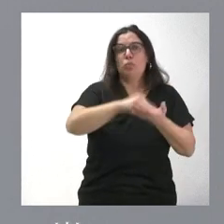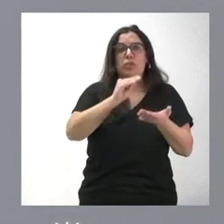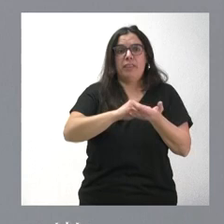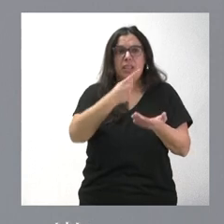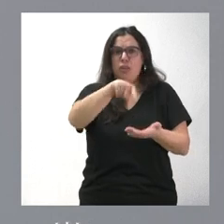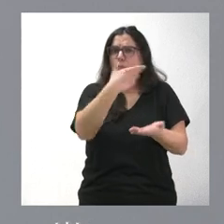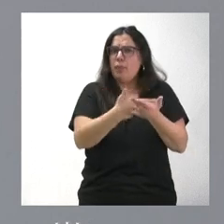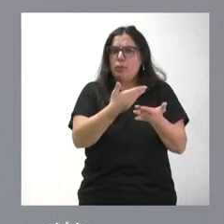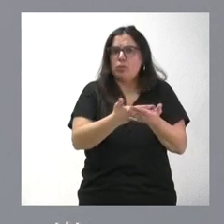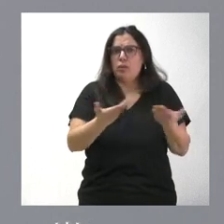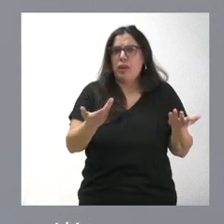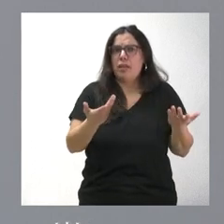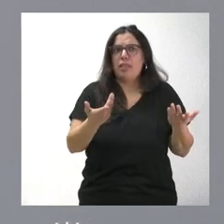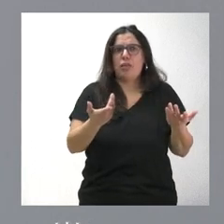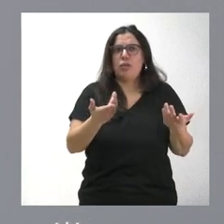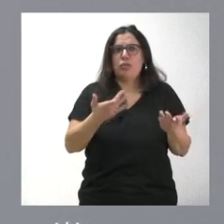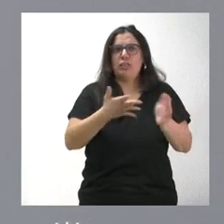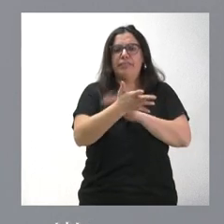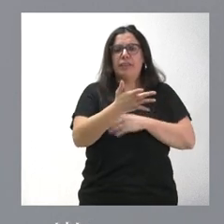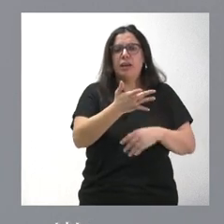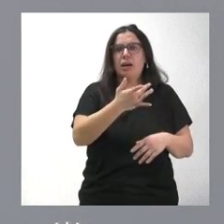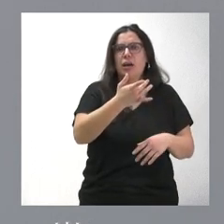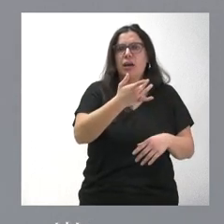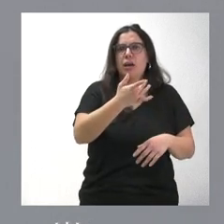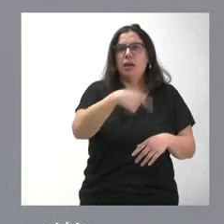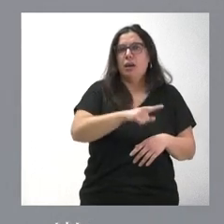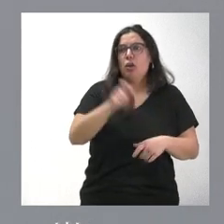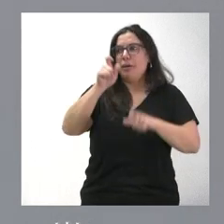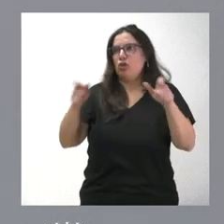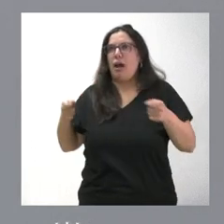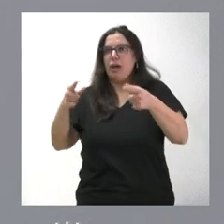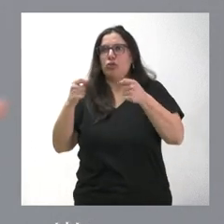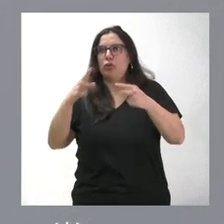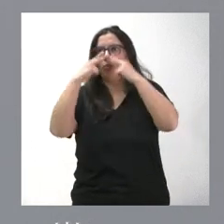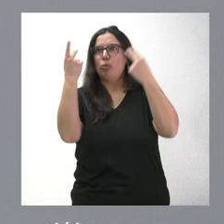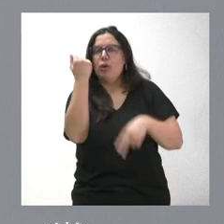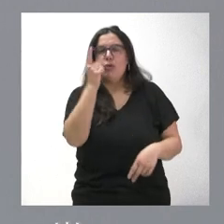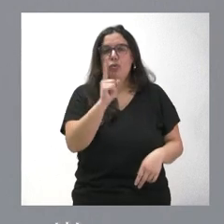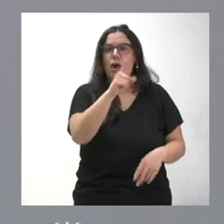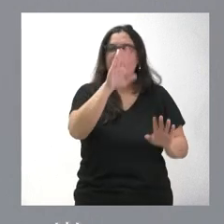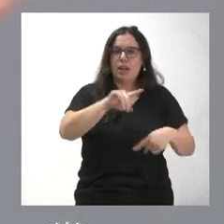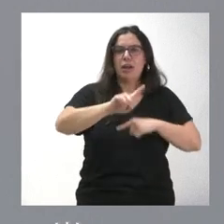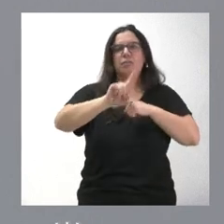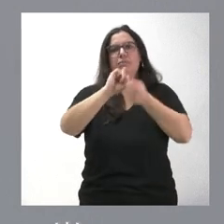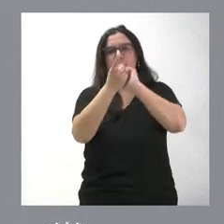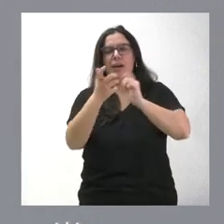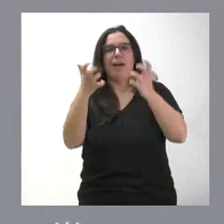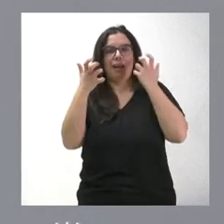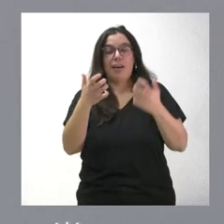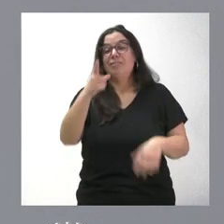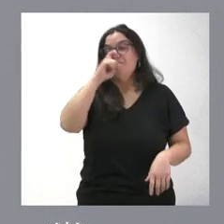demostrado que no solamente estos servicios jurídicos tienen un coste para los ciudadanos, sino al contrario. El beneficio que han obtenido es muy relevante. Recordarán ustedes